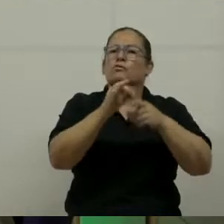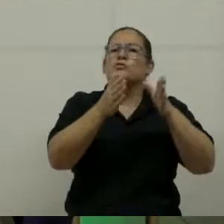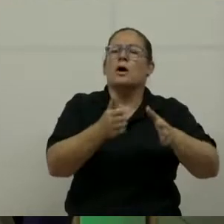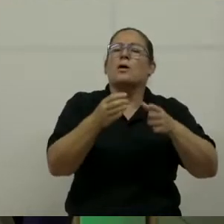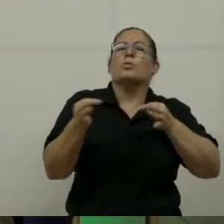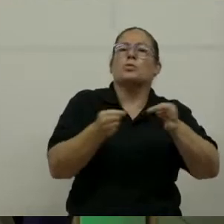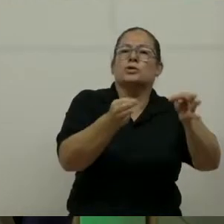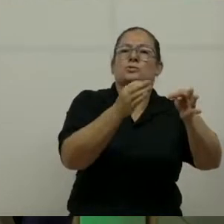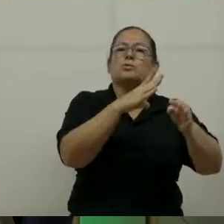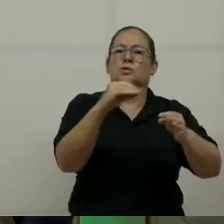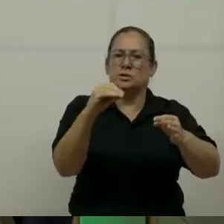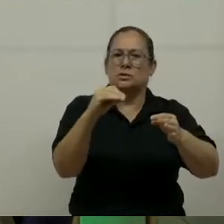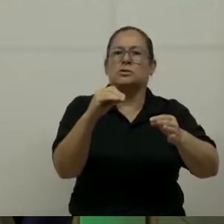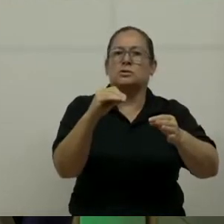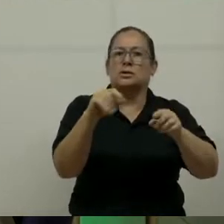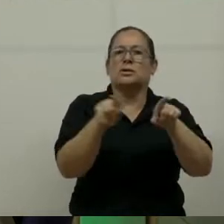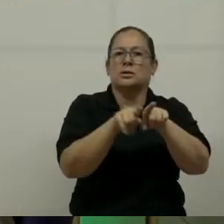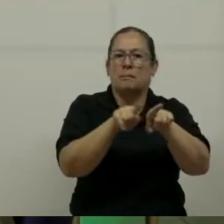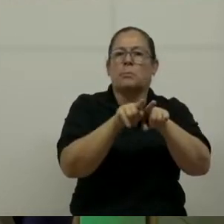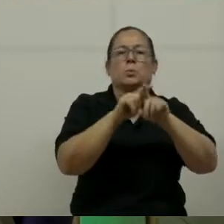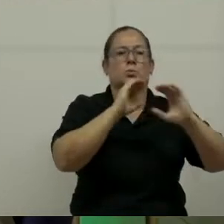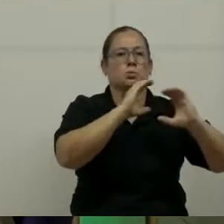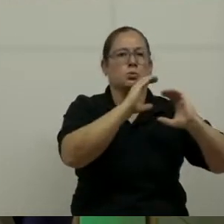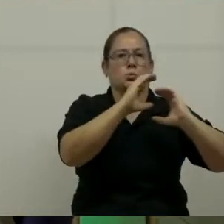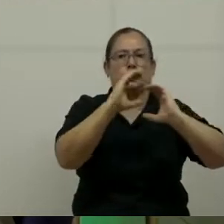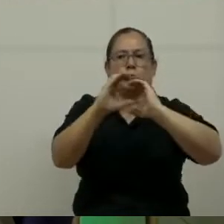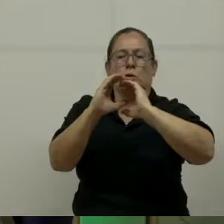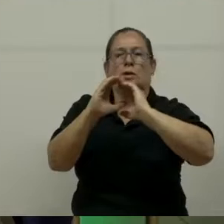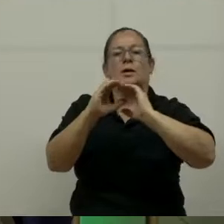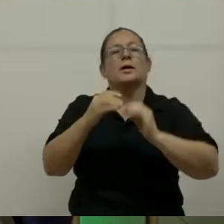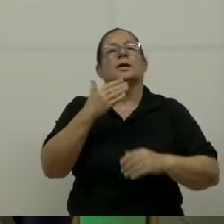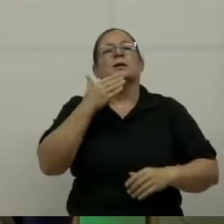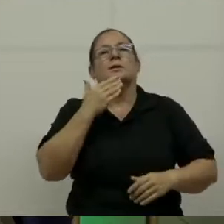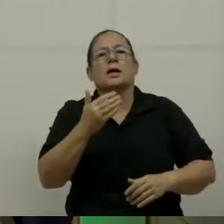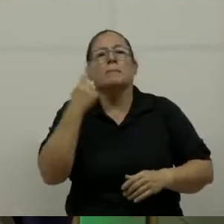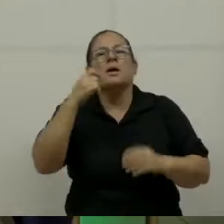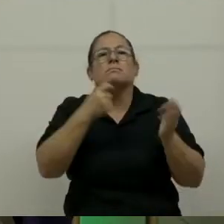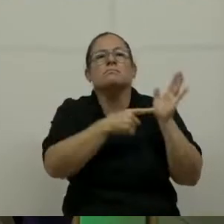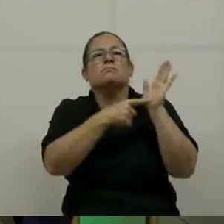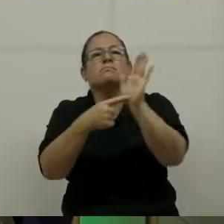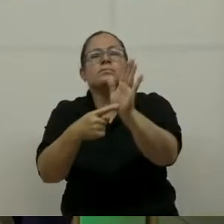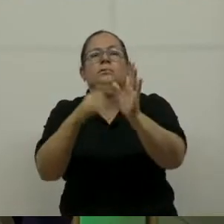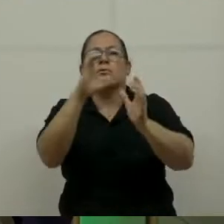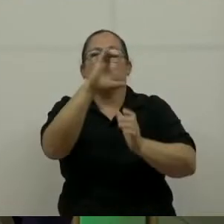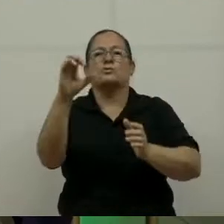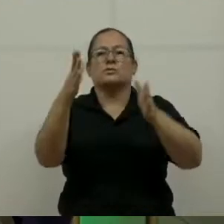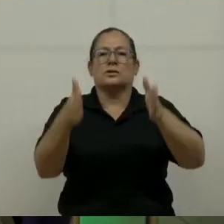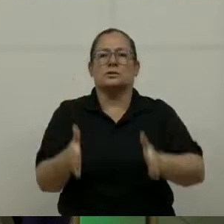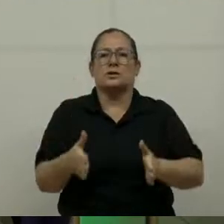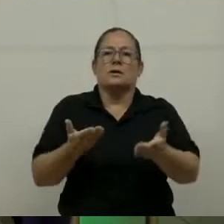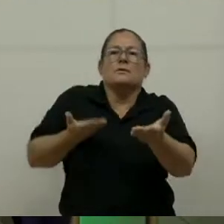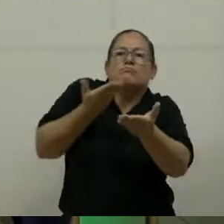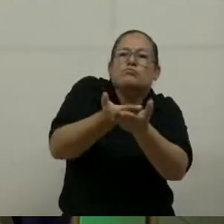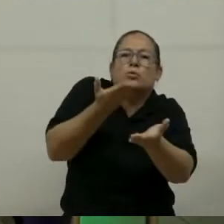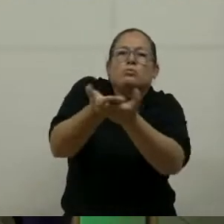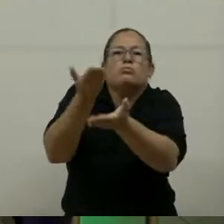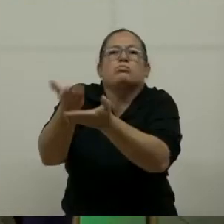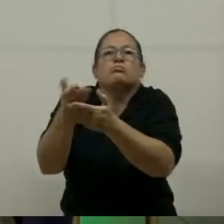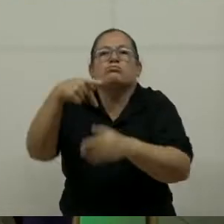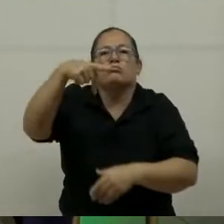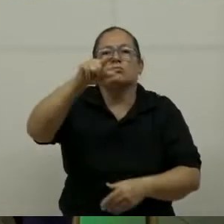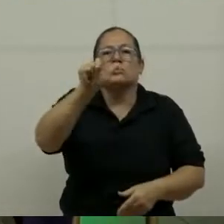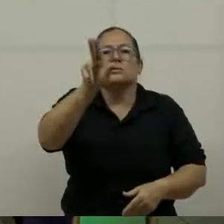Bienvenidos ambos y gracias por estar con nosotros para presentarle a los costarricenses estas propuestas liberacionistas en el marco